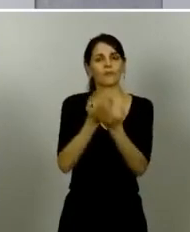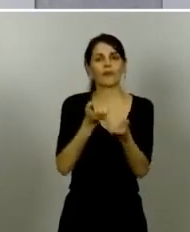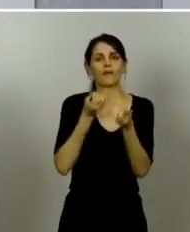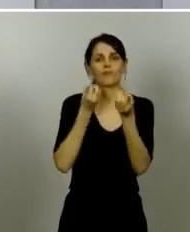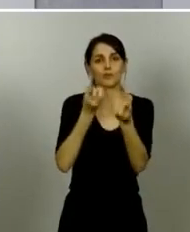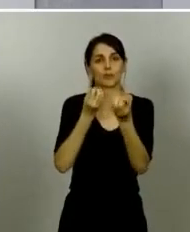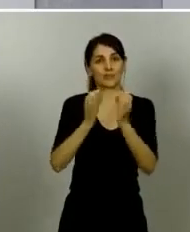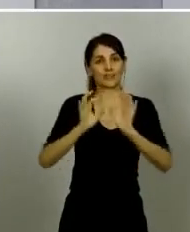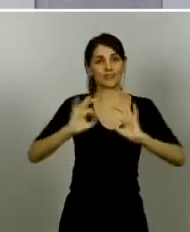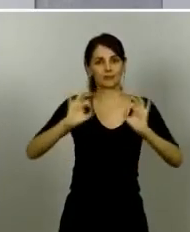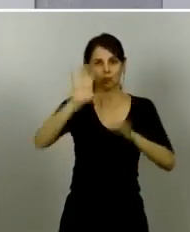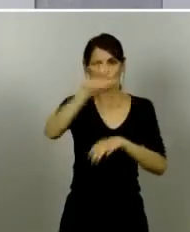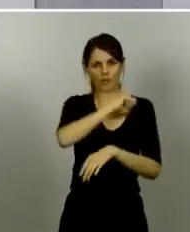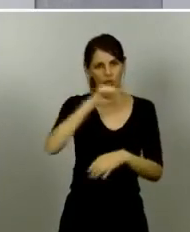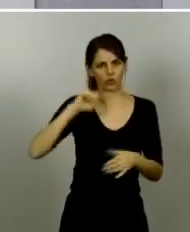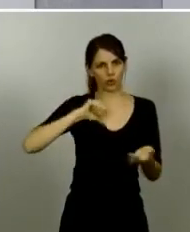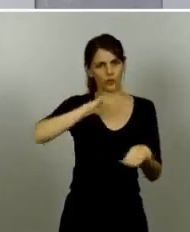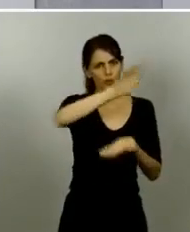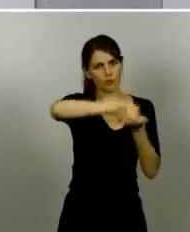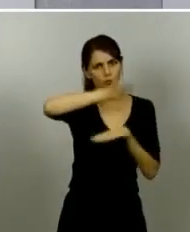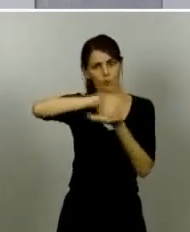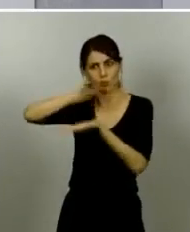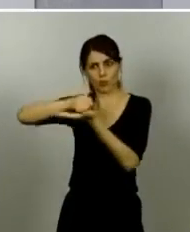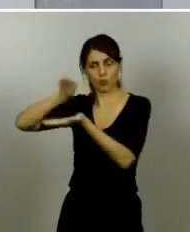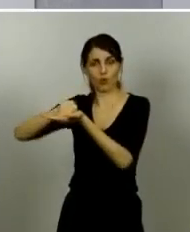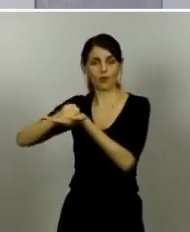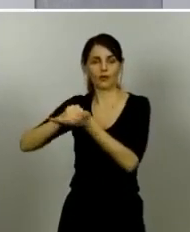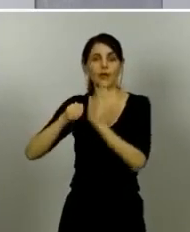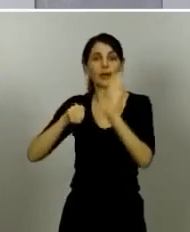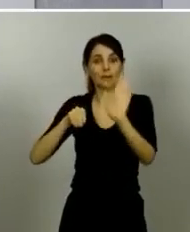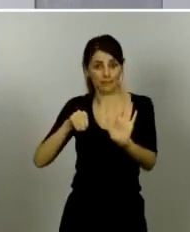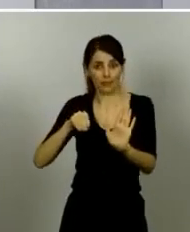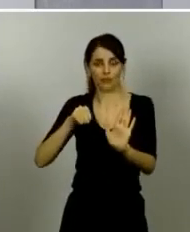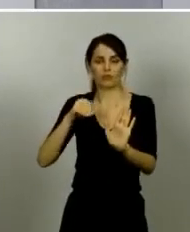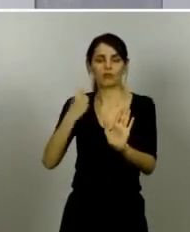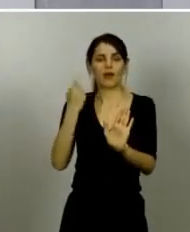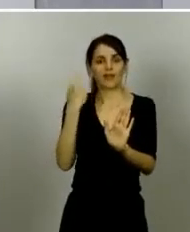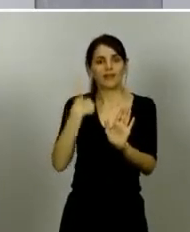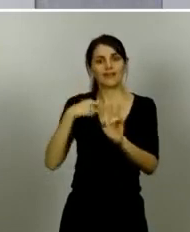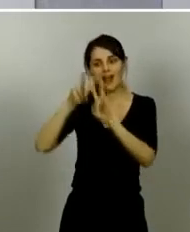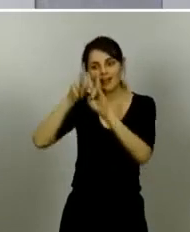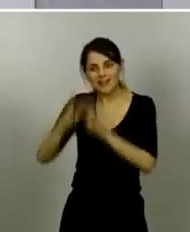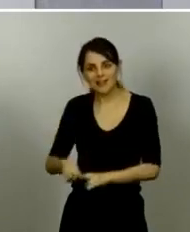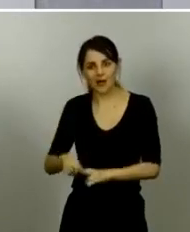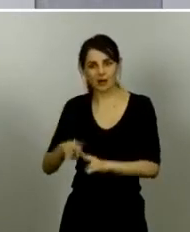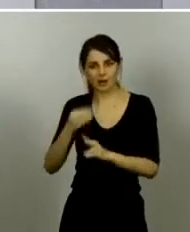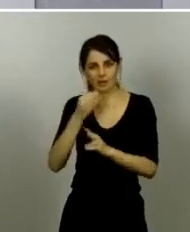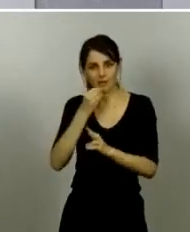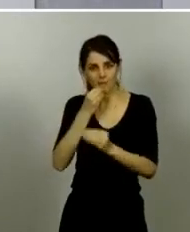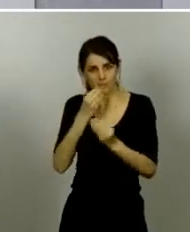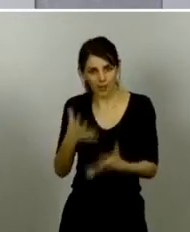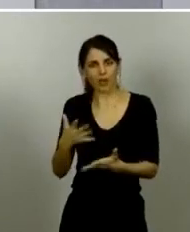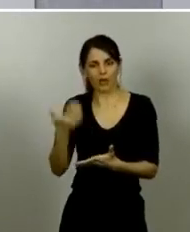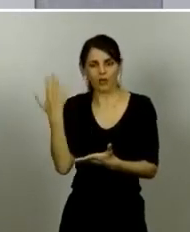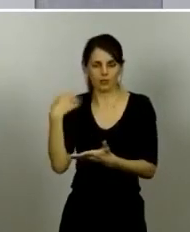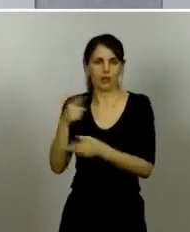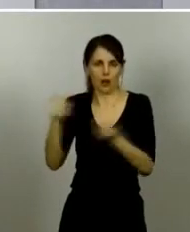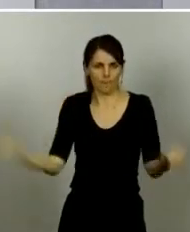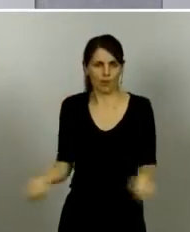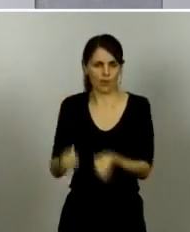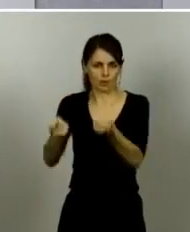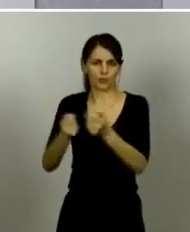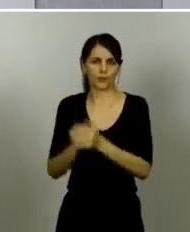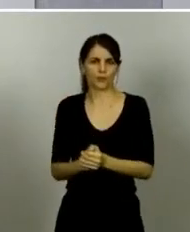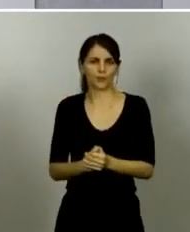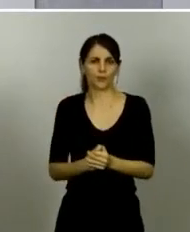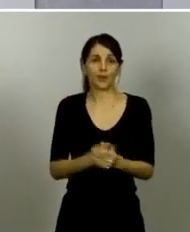y tengo que decir que cuando tengamos esta información debidamente procesada y analizada la daremos a conocer los datos que damos diario incluyen